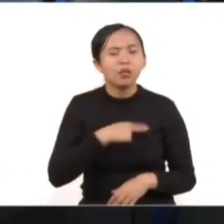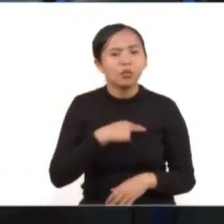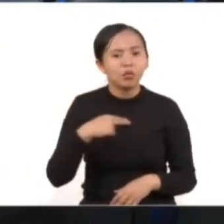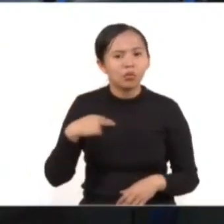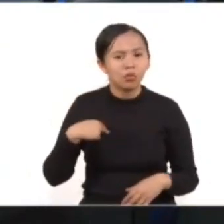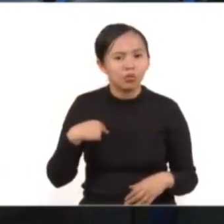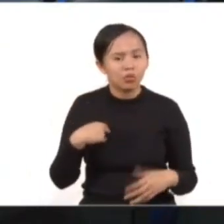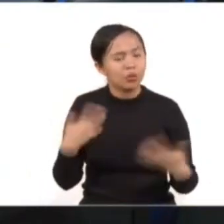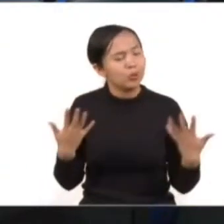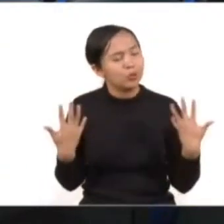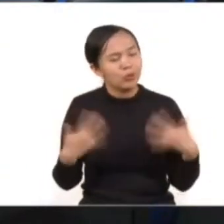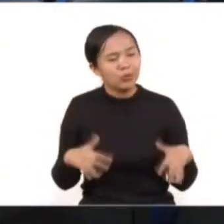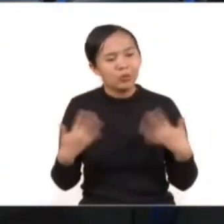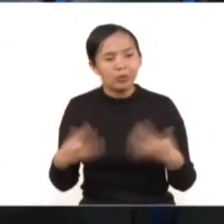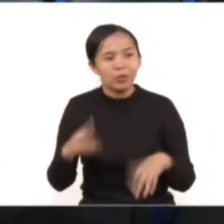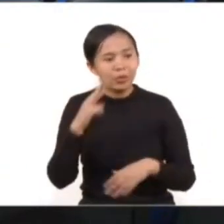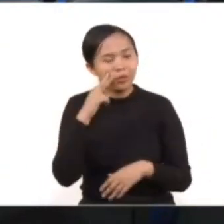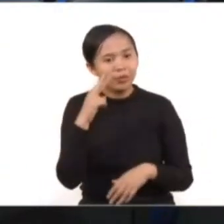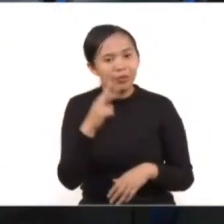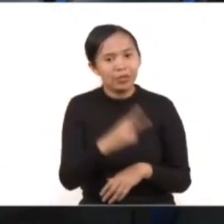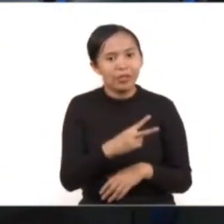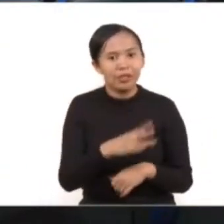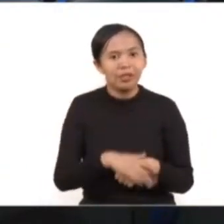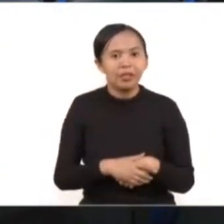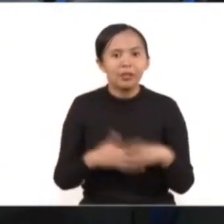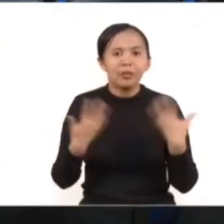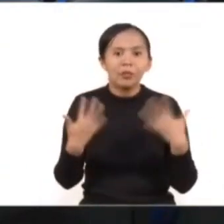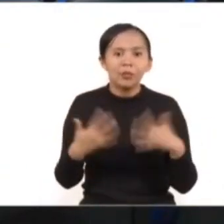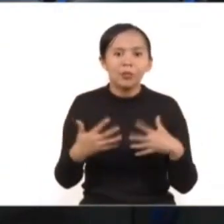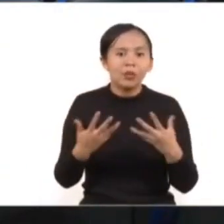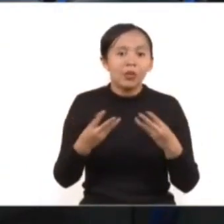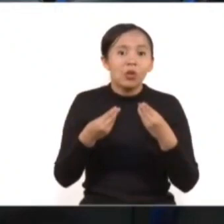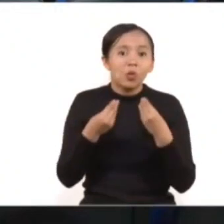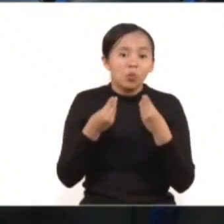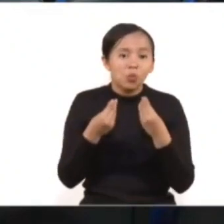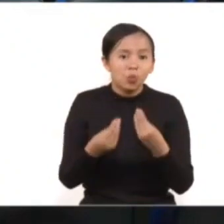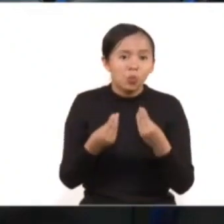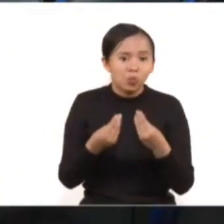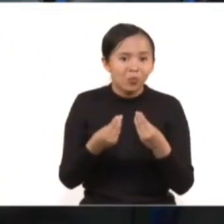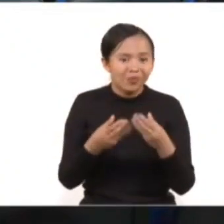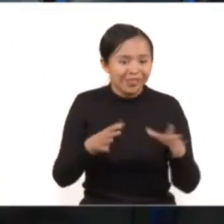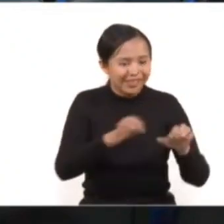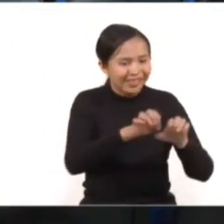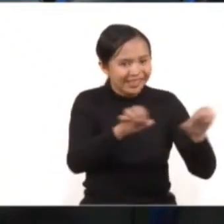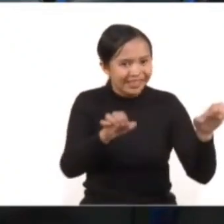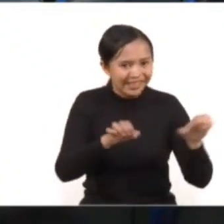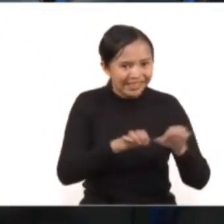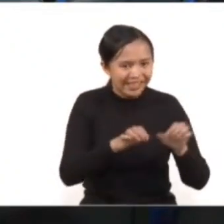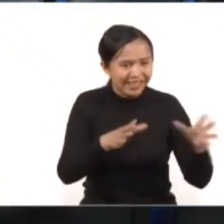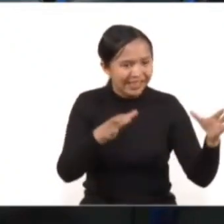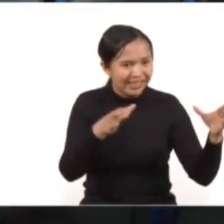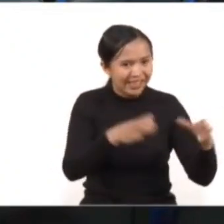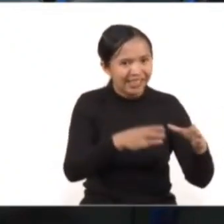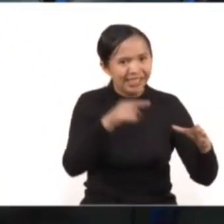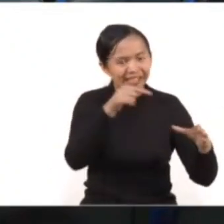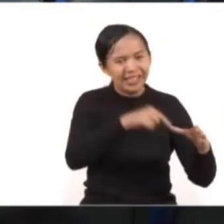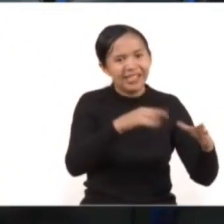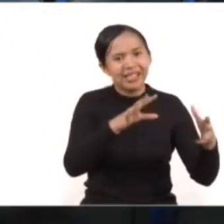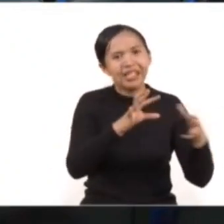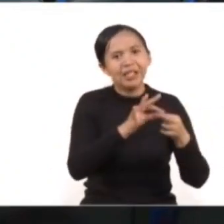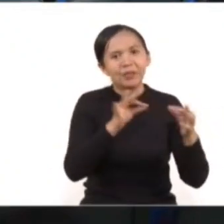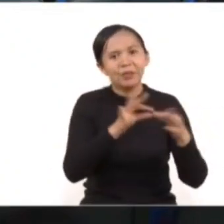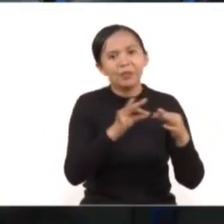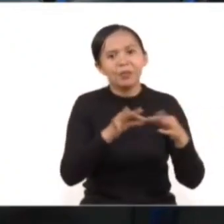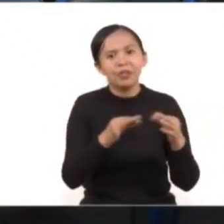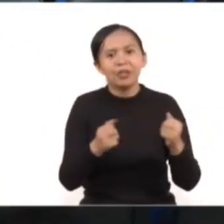declaramos nuestra solidaridad en este momento, en que como muchos en un equipo de trabajo se han atrevido a mencionar lo que hay